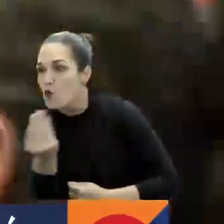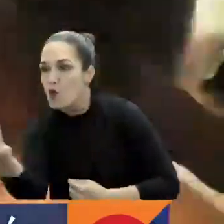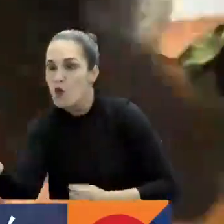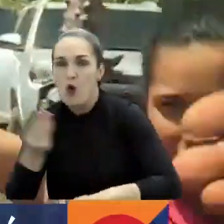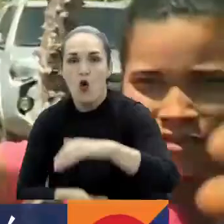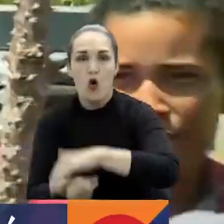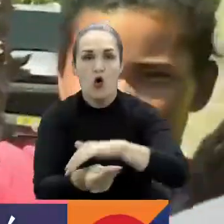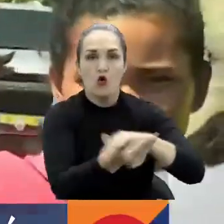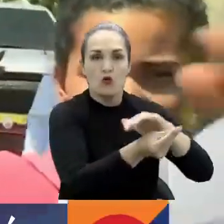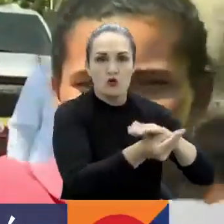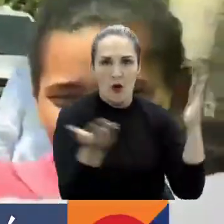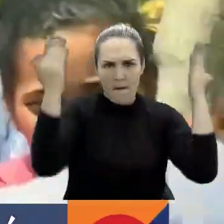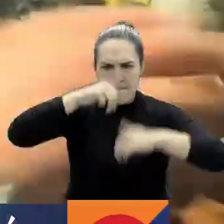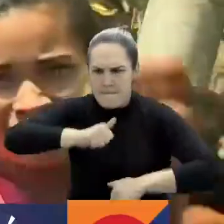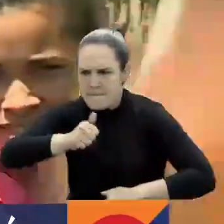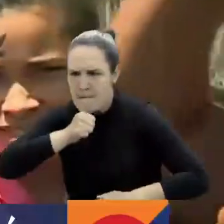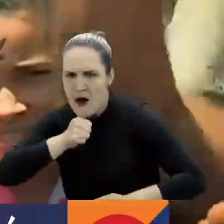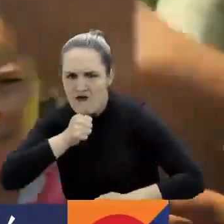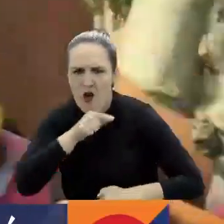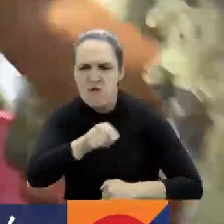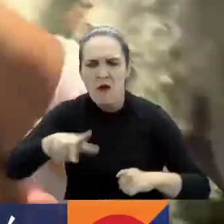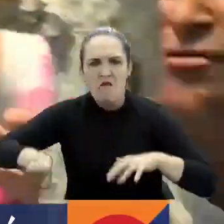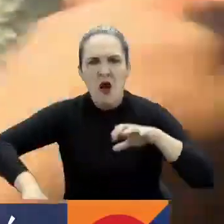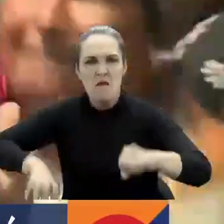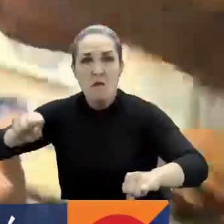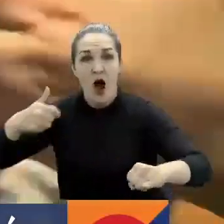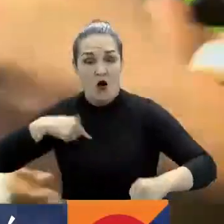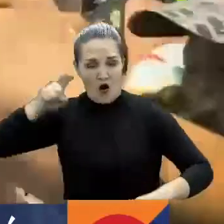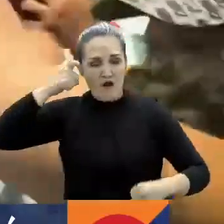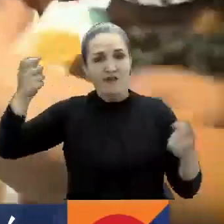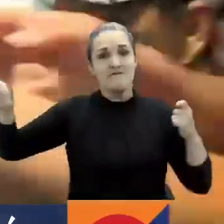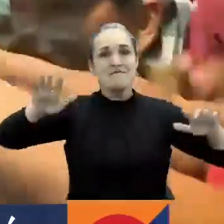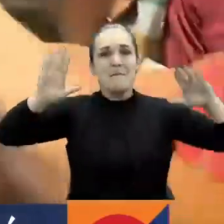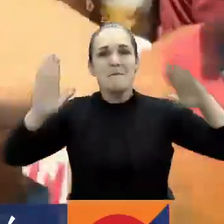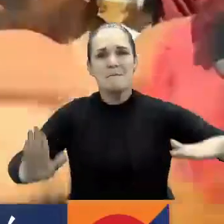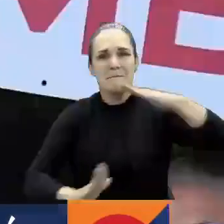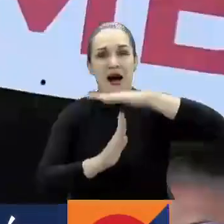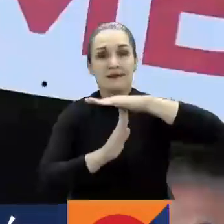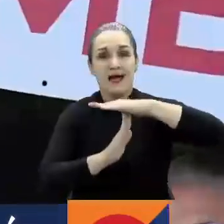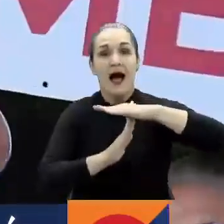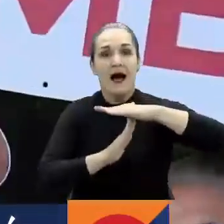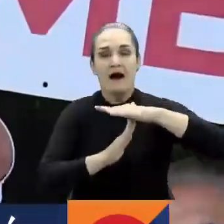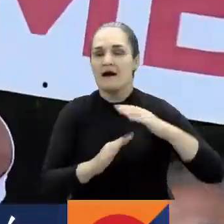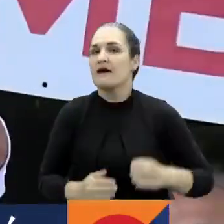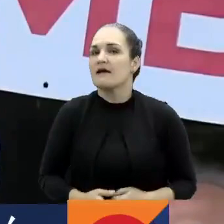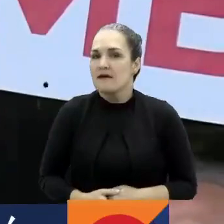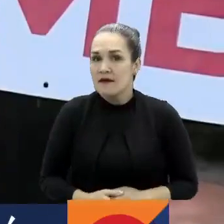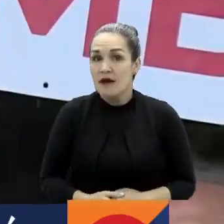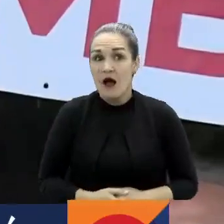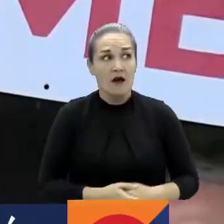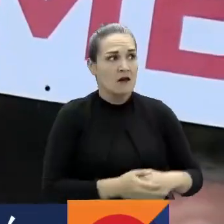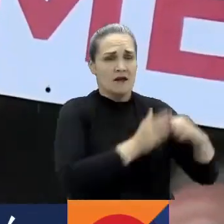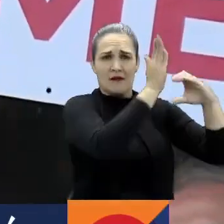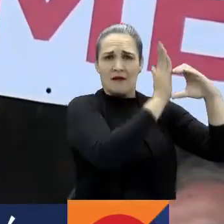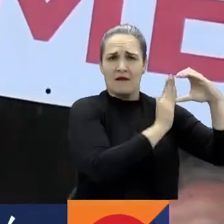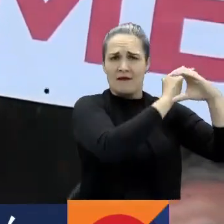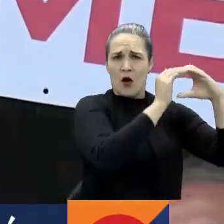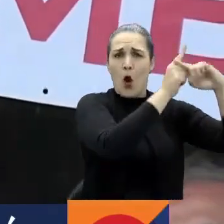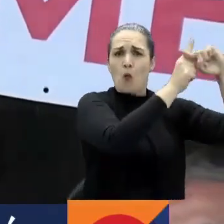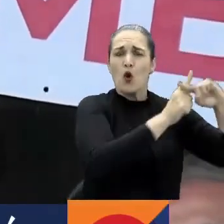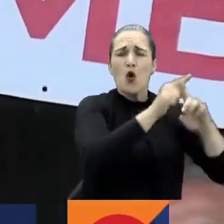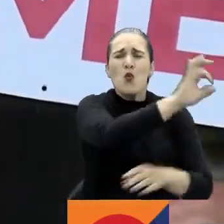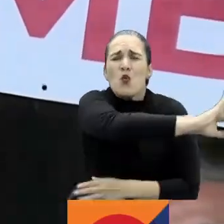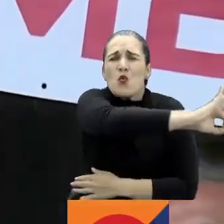los bienes de la mafia, hasta que llegó su gobierno y dijo basta, paren el robo. Aparece un órgano de control que nunca